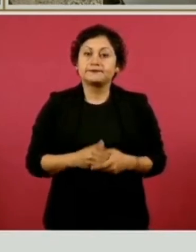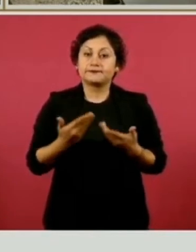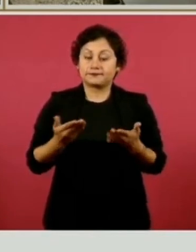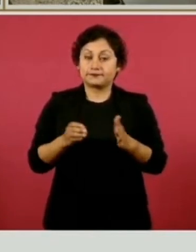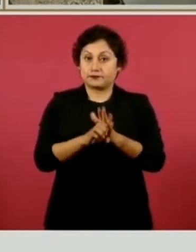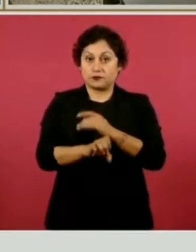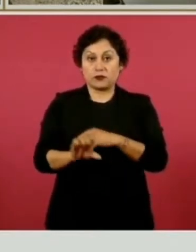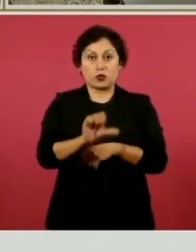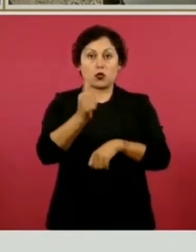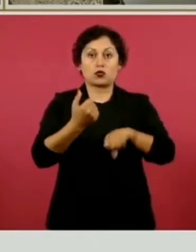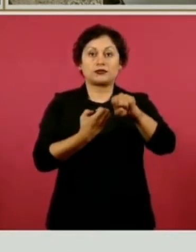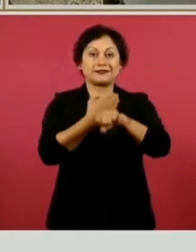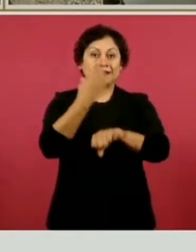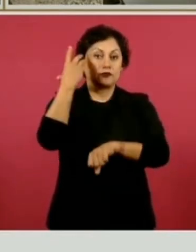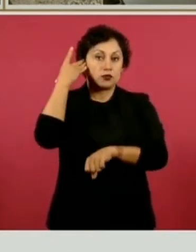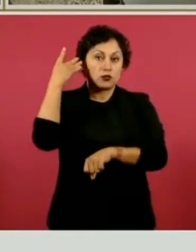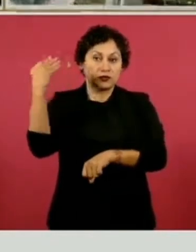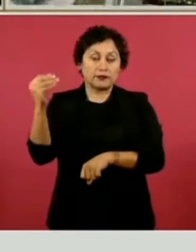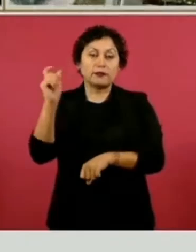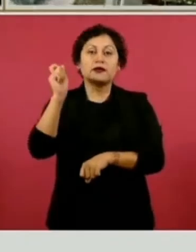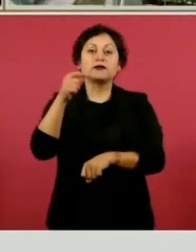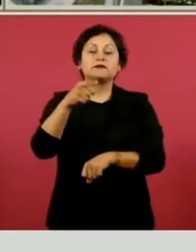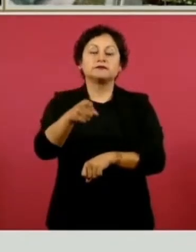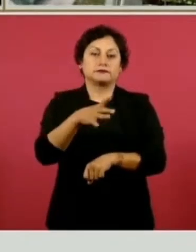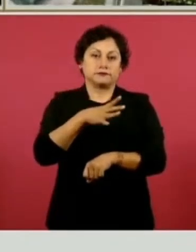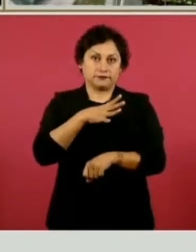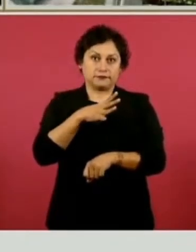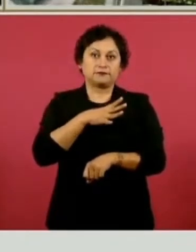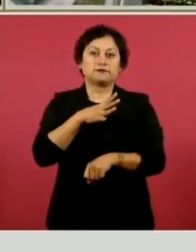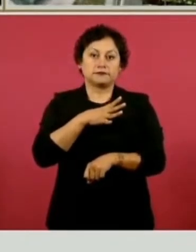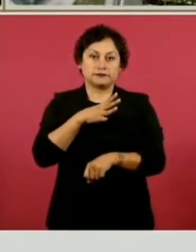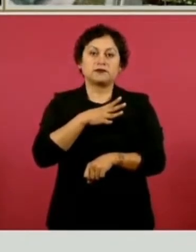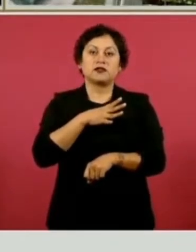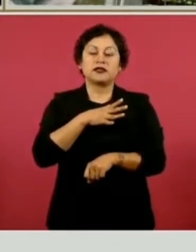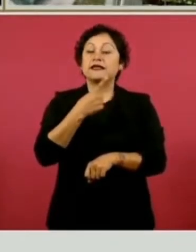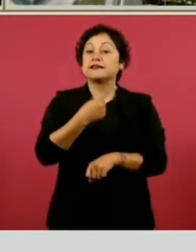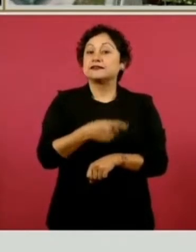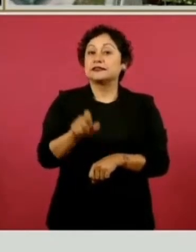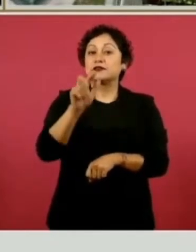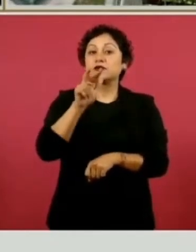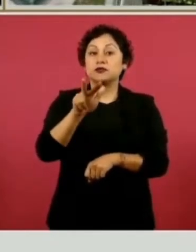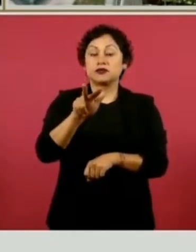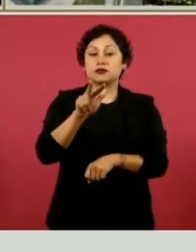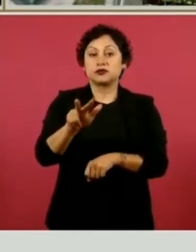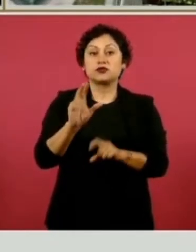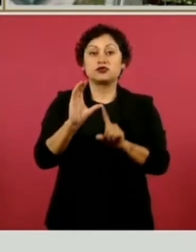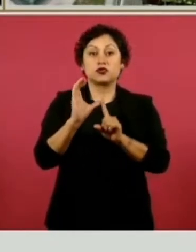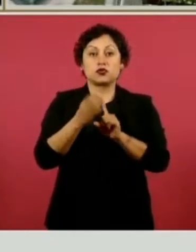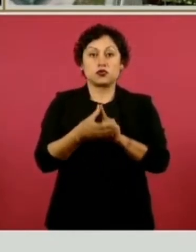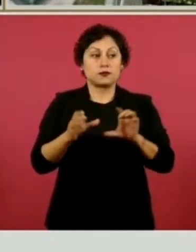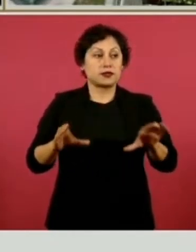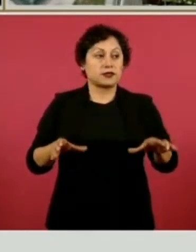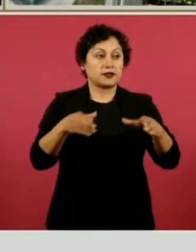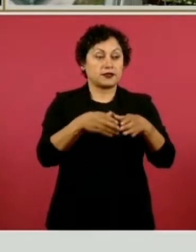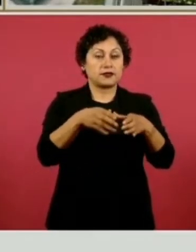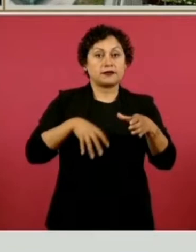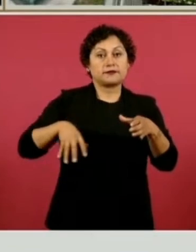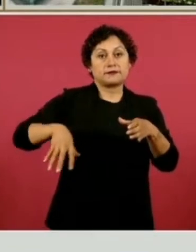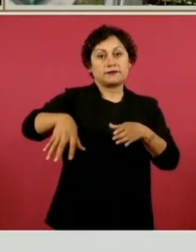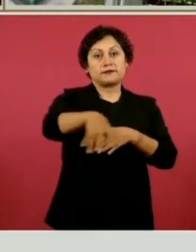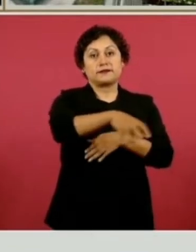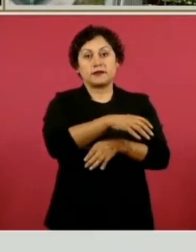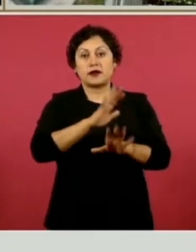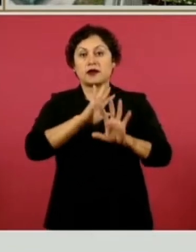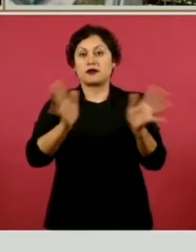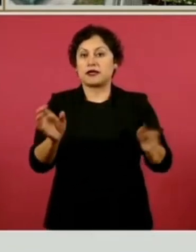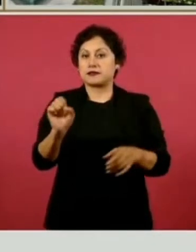Colima, tenemos aquí, cómo vamos en la clínica es nuestra, 118 comités que ya han ejercido 60 millones de pesos.